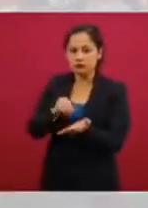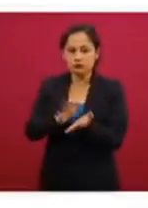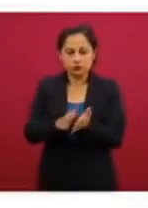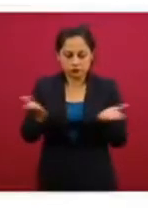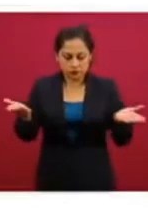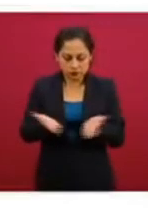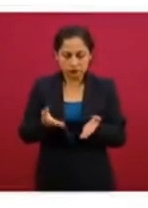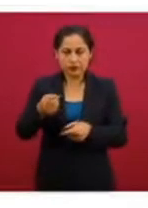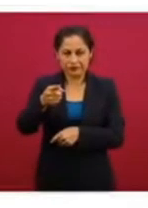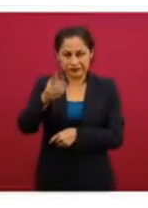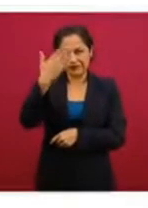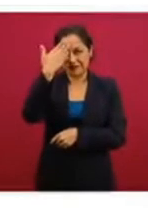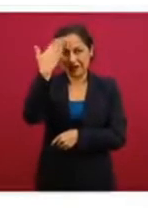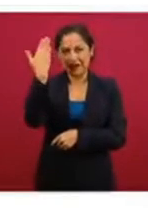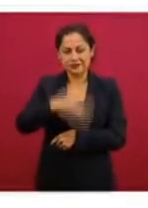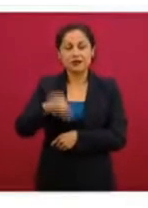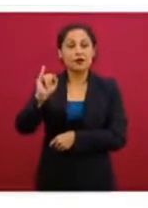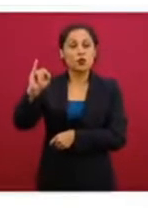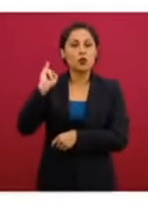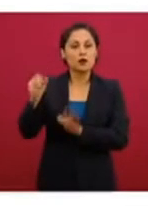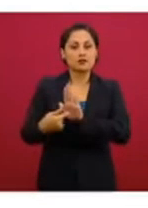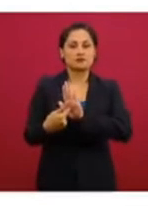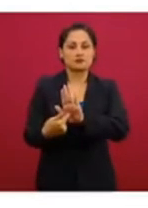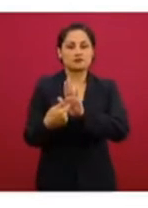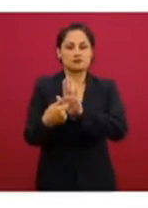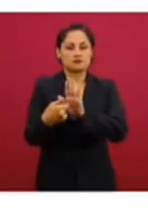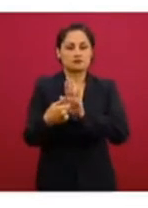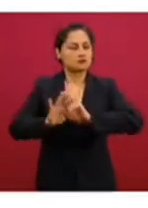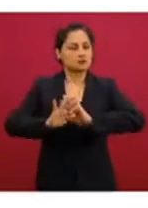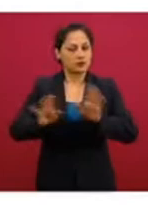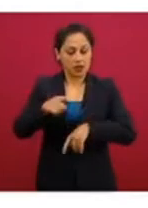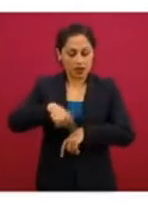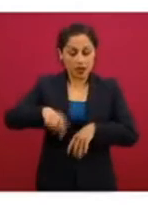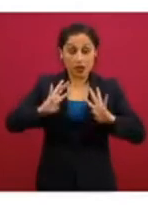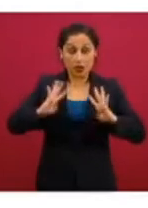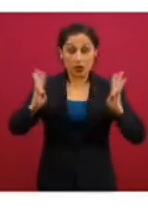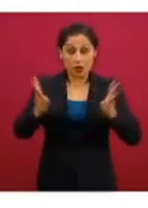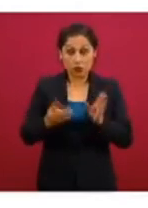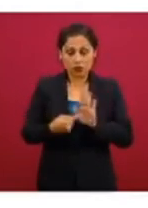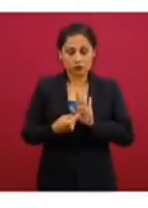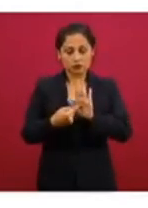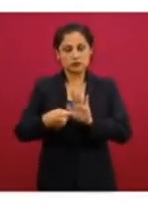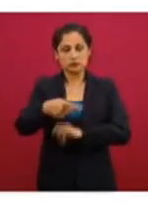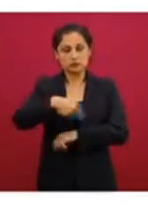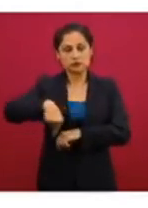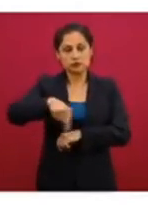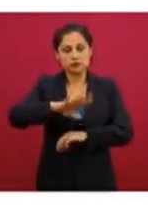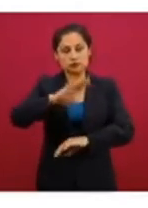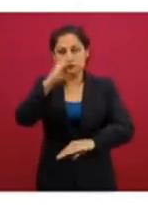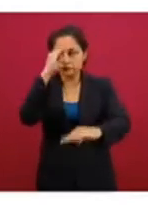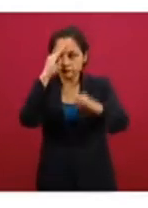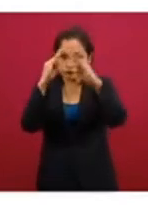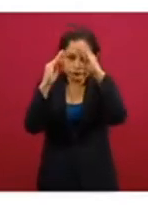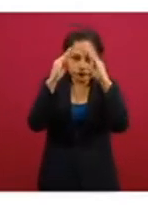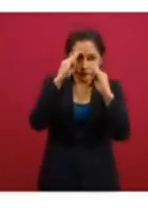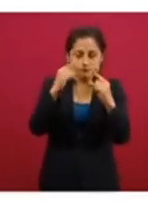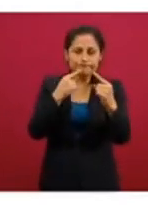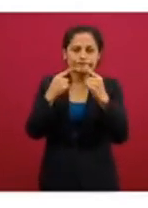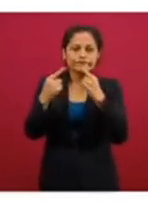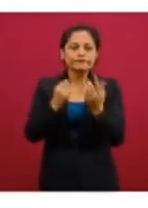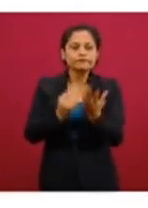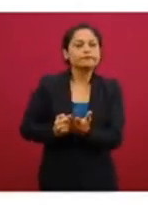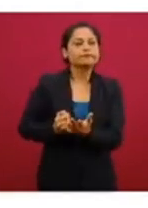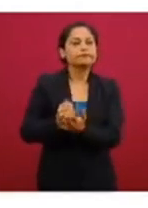presentamos aquí mismo el jueves pasado. Y lo que llevó es a las recomendaciones específicas de acciones de control, que las